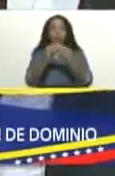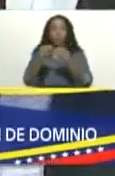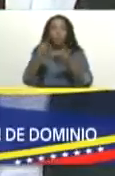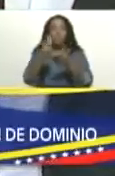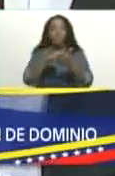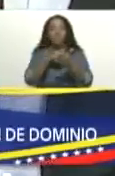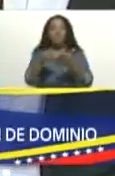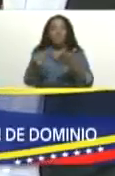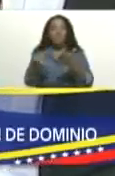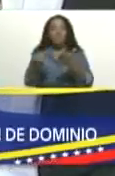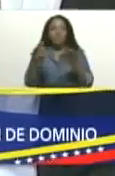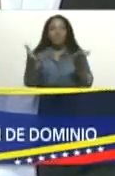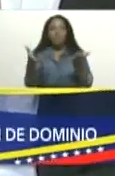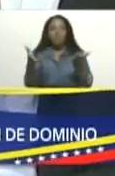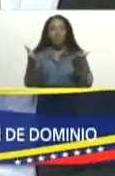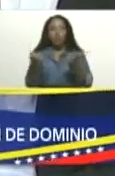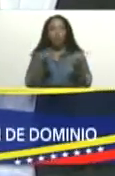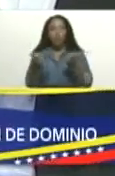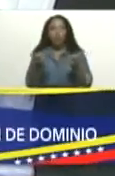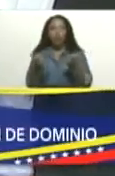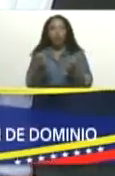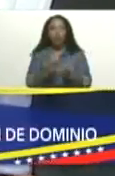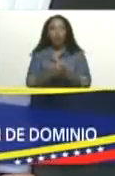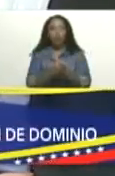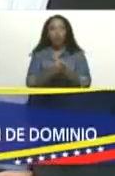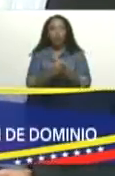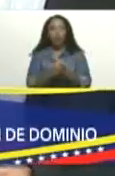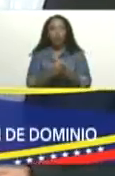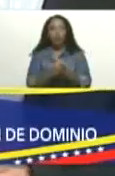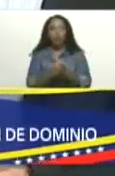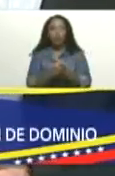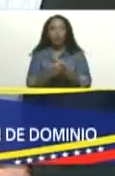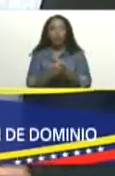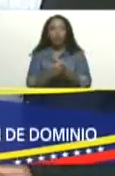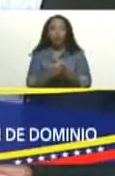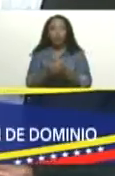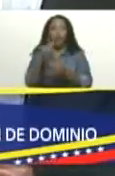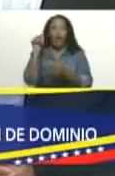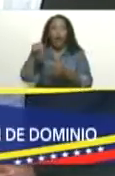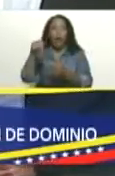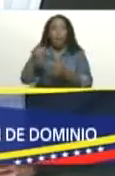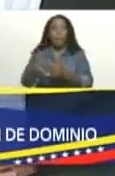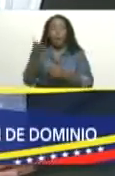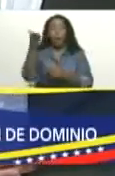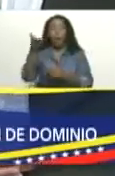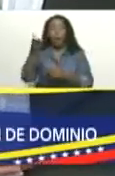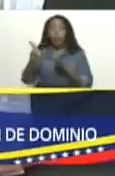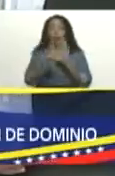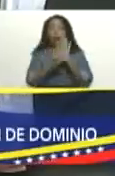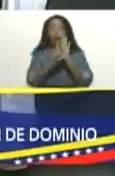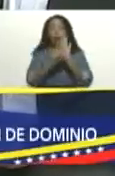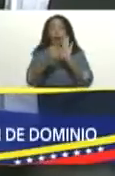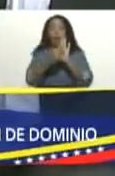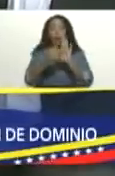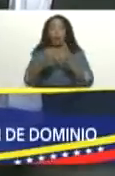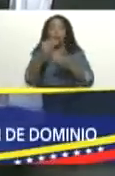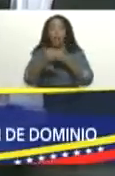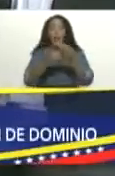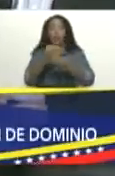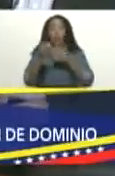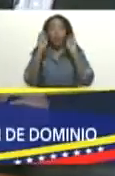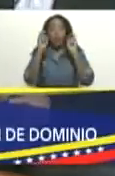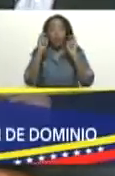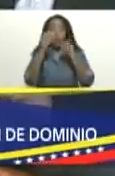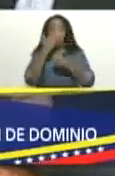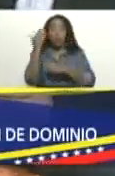del dominio. Y además de eso y de la importancia que esta ley tiene, se le dio carácter orgánico. En consecuencia,